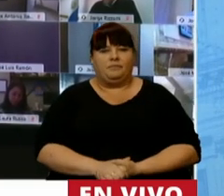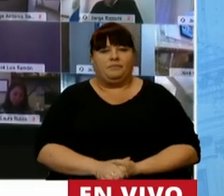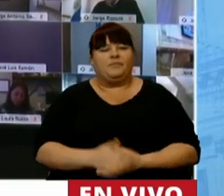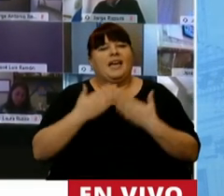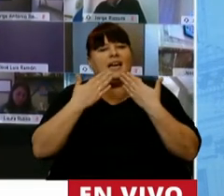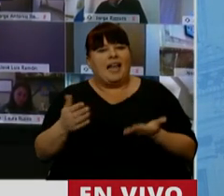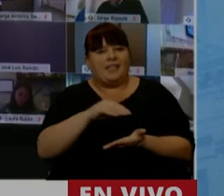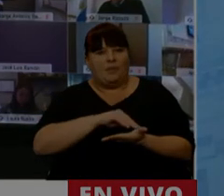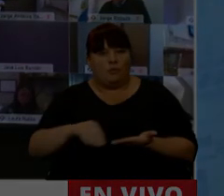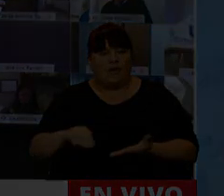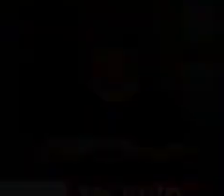Gracias, diputado. Gracias. Gracias.